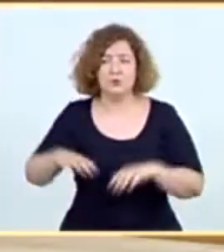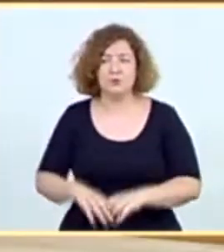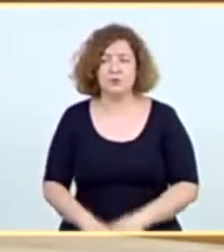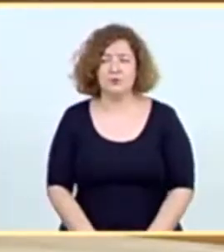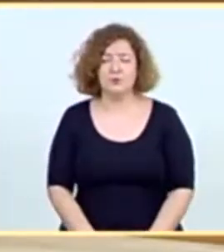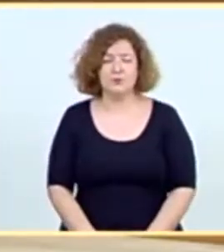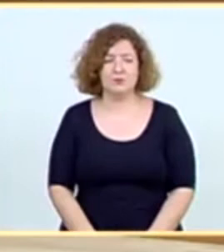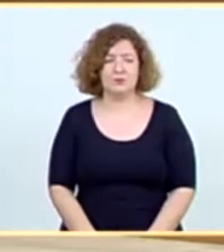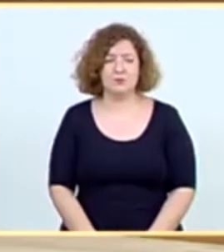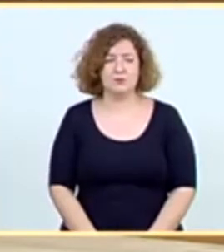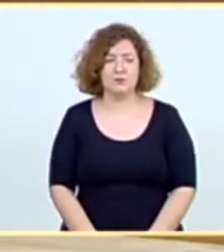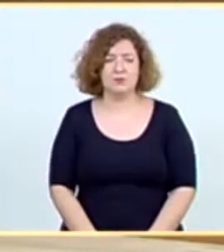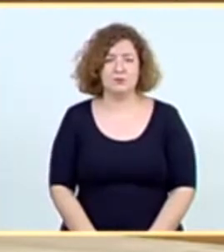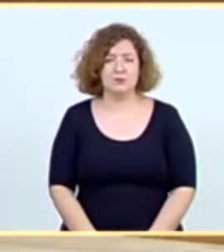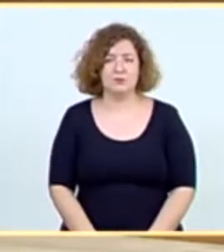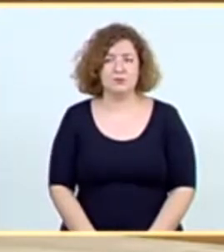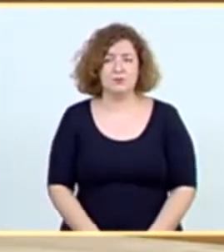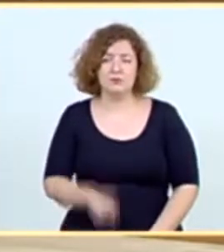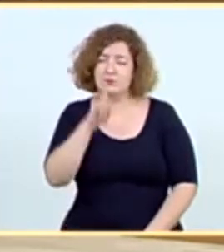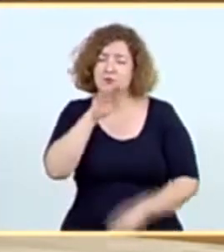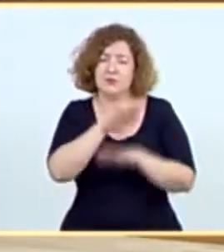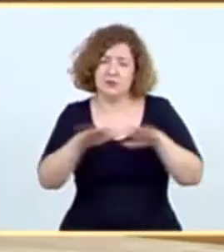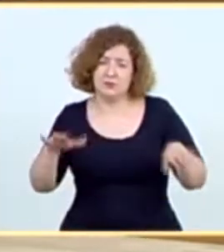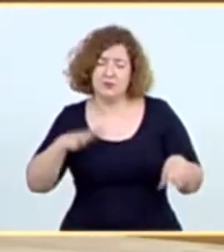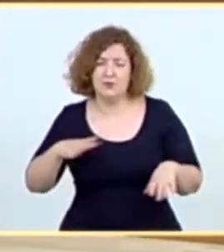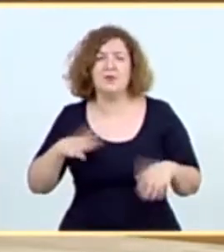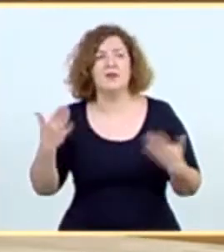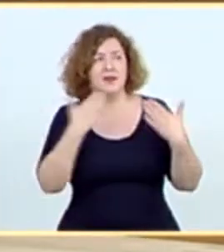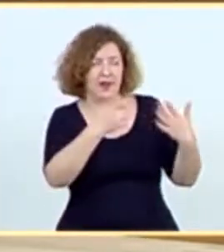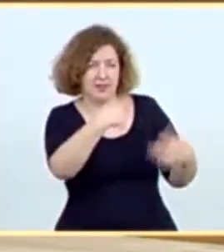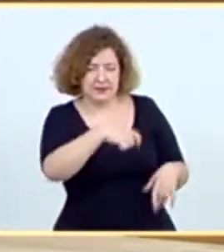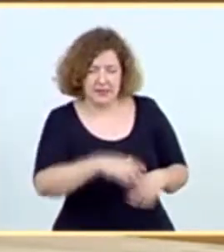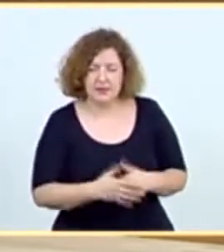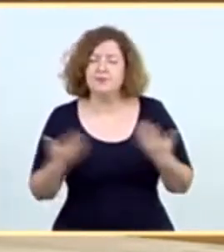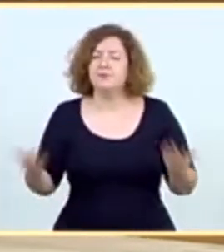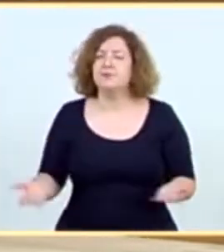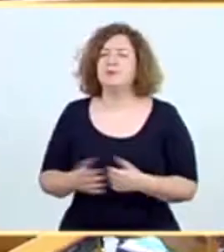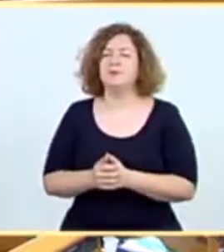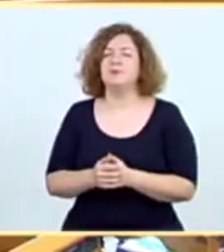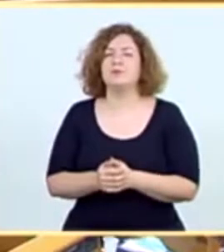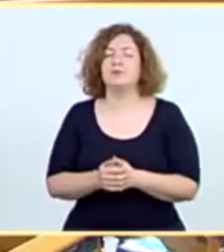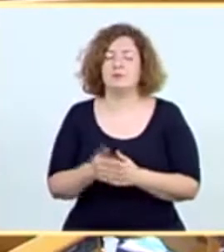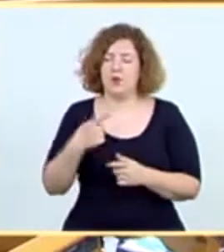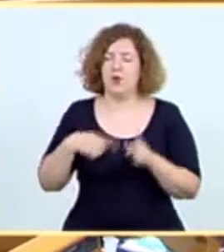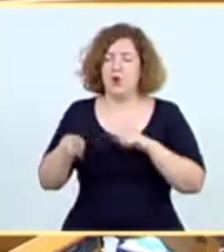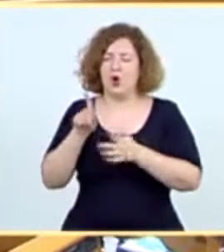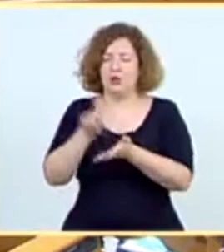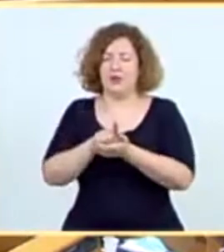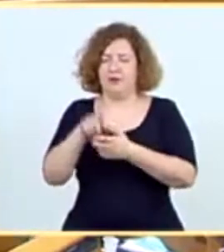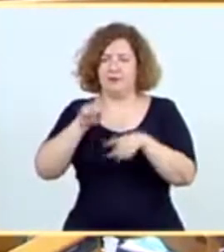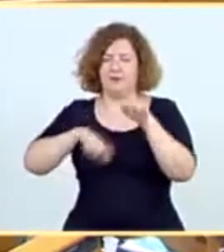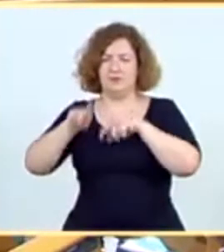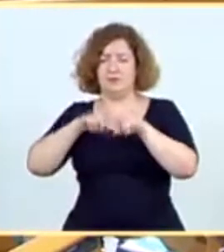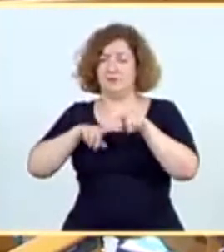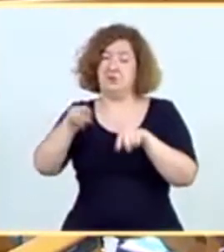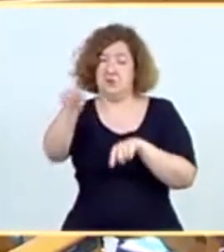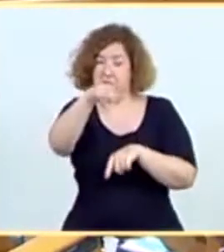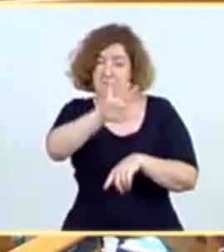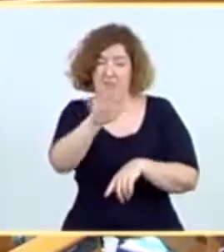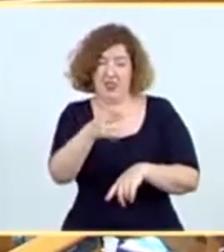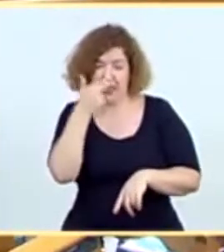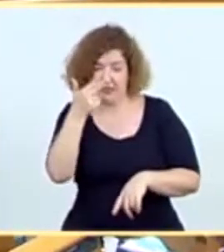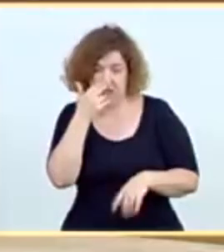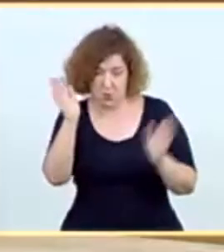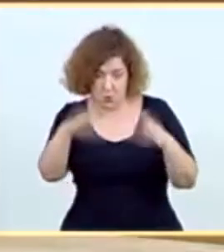Sí, señoría. Está en silencio. Gracias, presidenta. Decía, intento retomar el hilo, aunque a algunos no les interese.